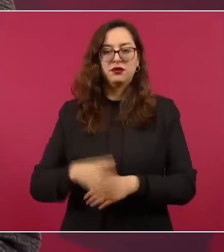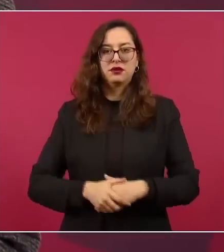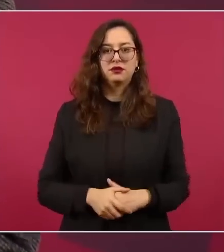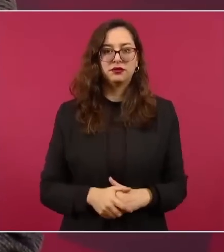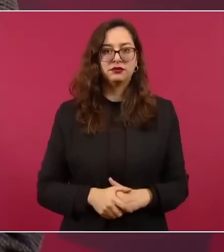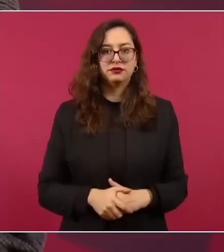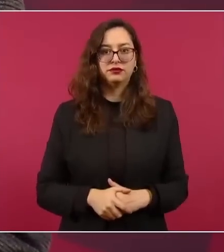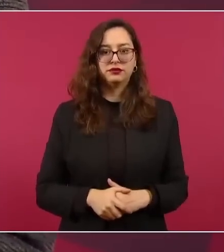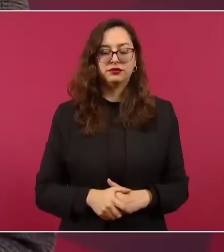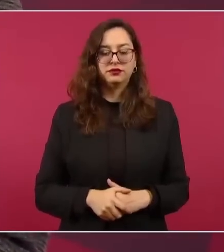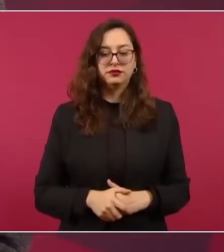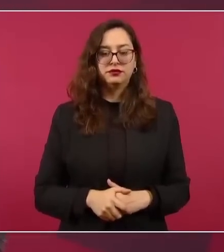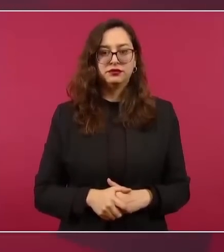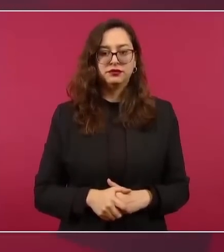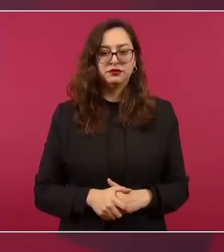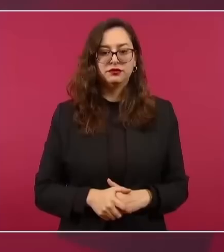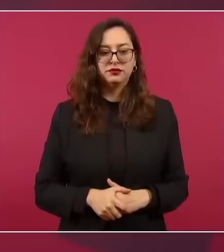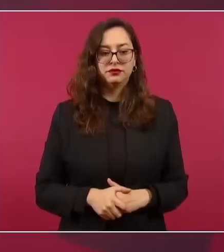Además,